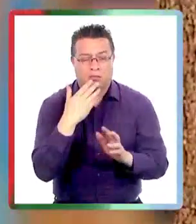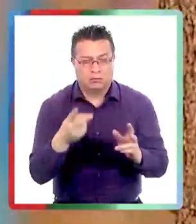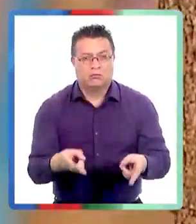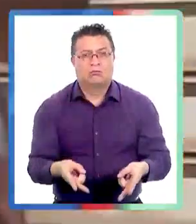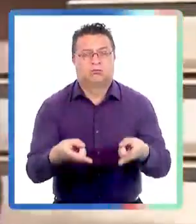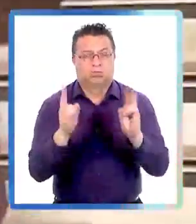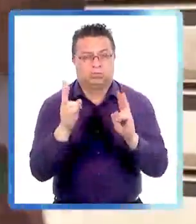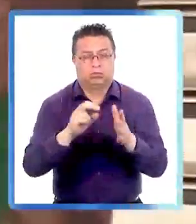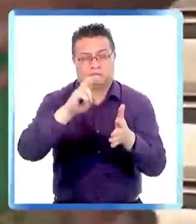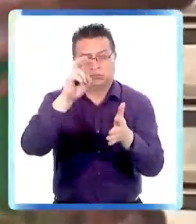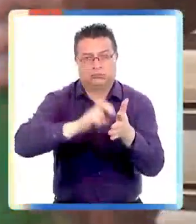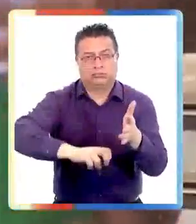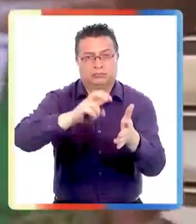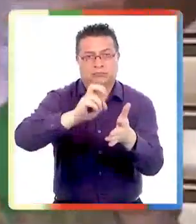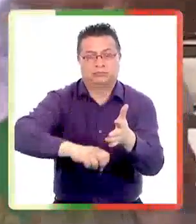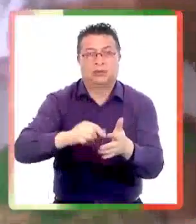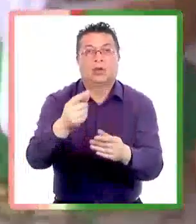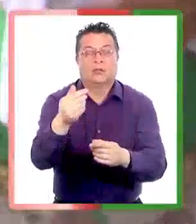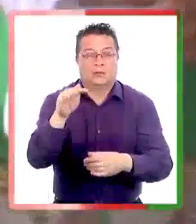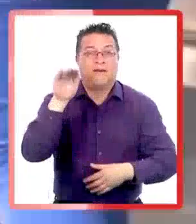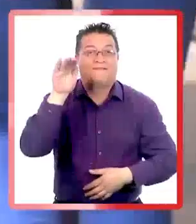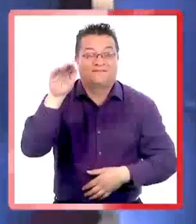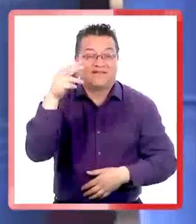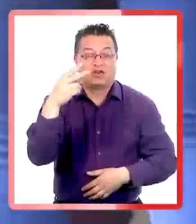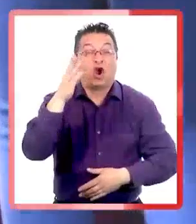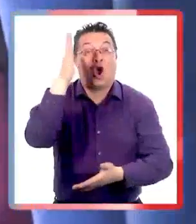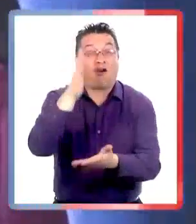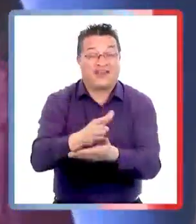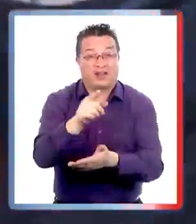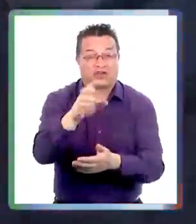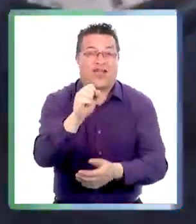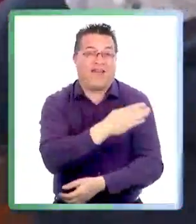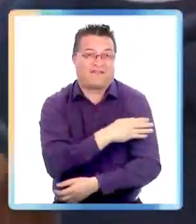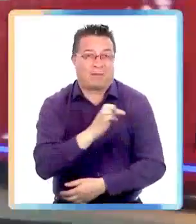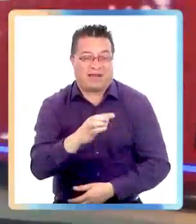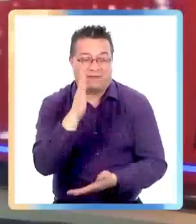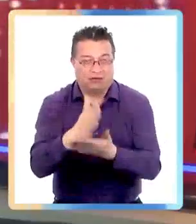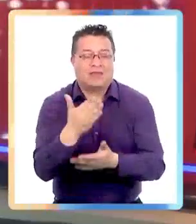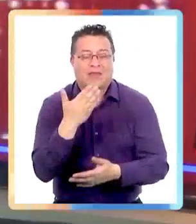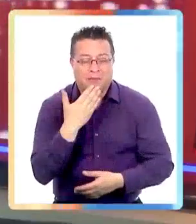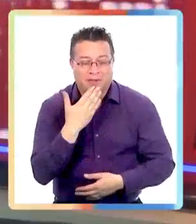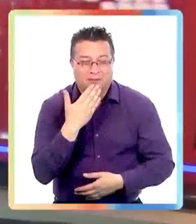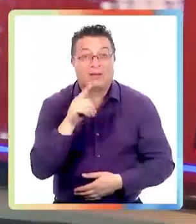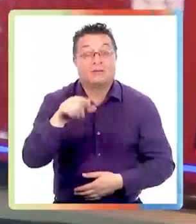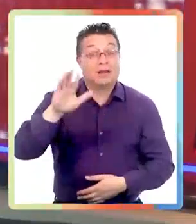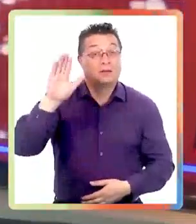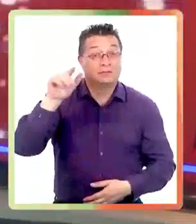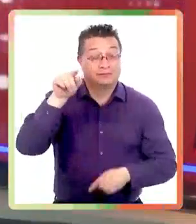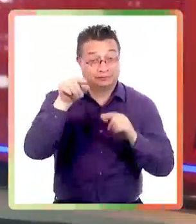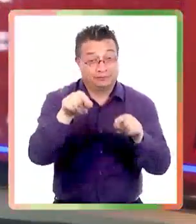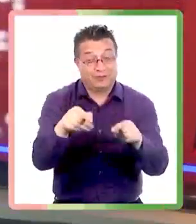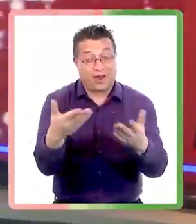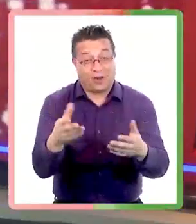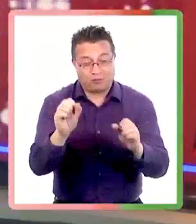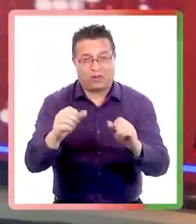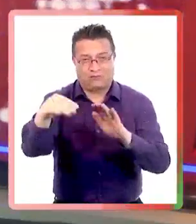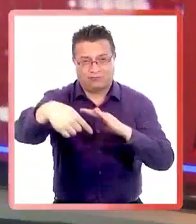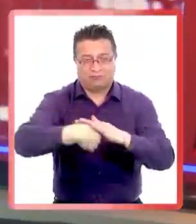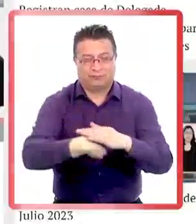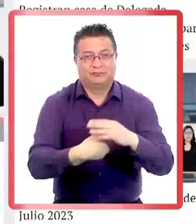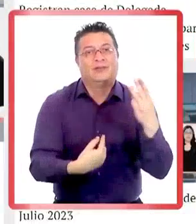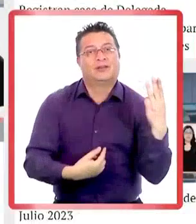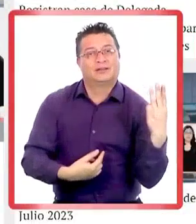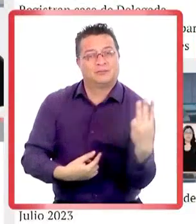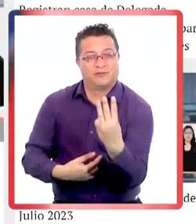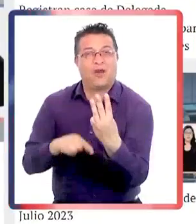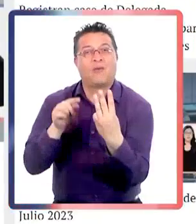permitirá retener los dineros de las cuentas obligatorias nos despedimos y recuerden que pueden visitar nuestra página web nos